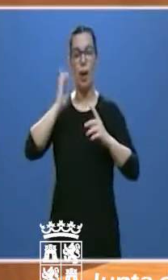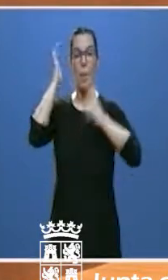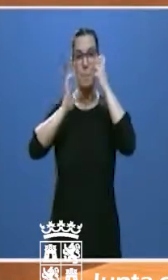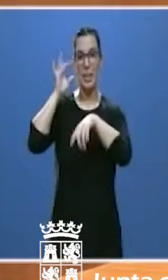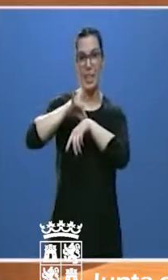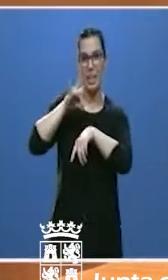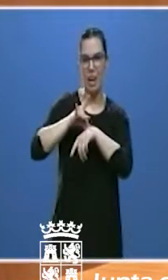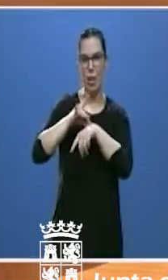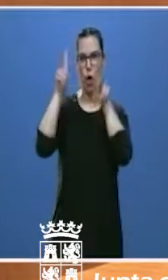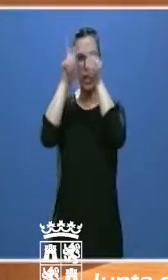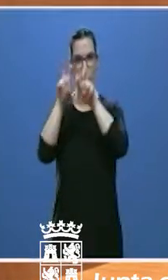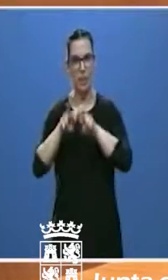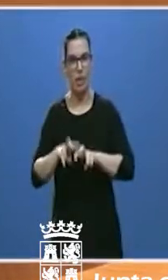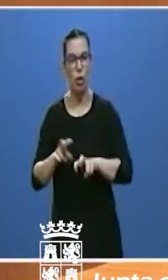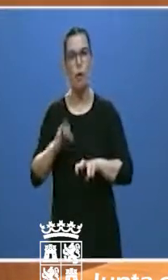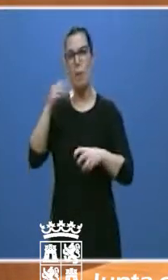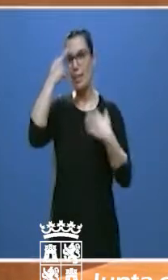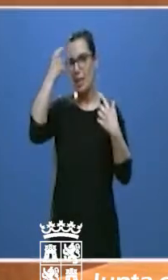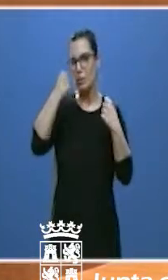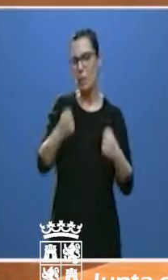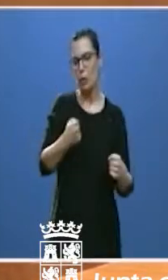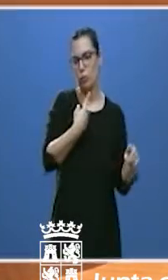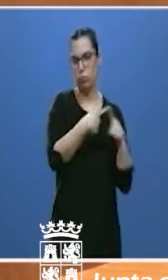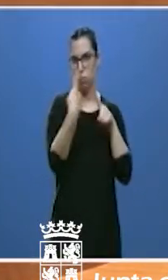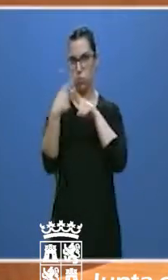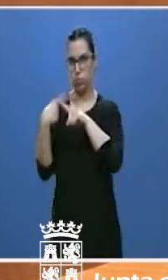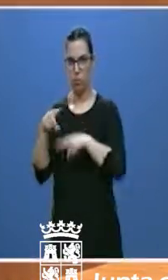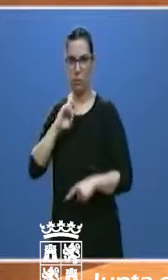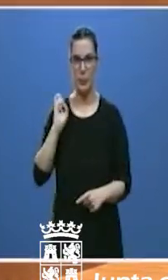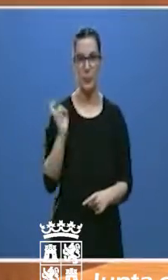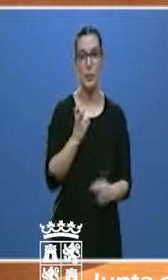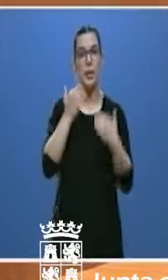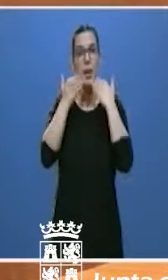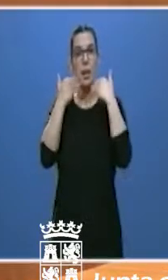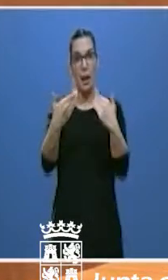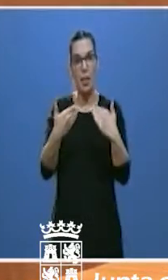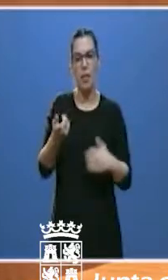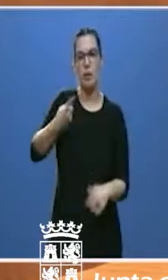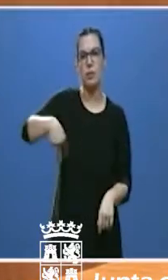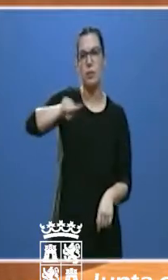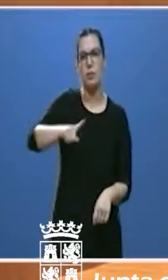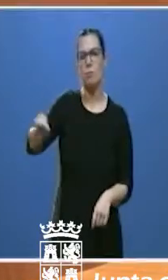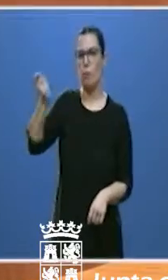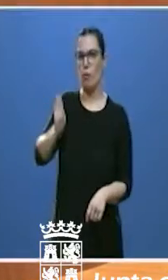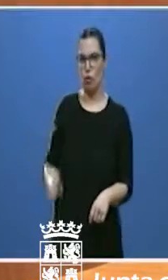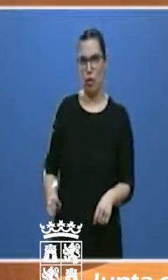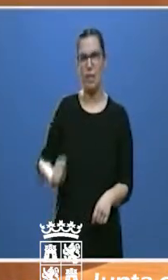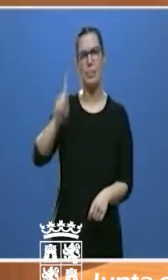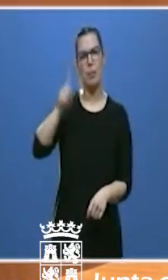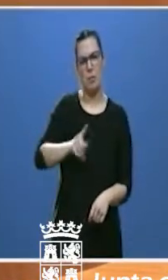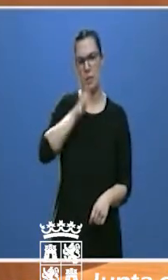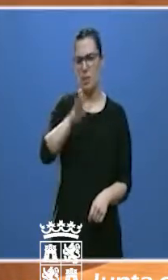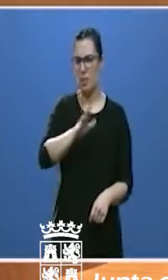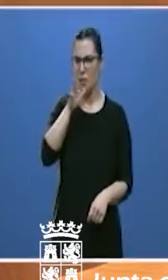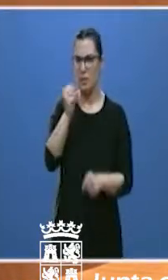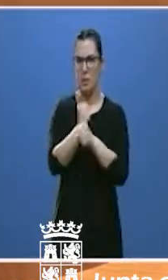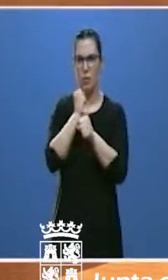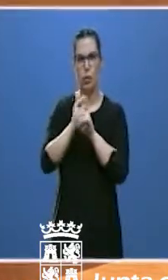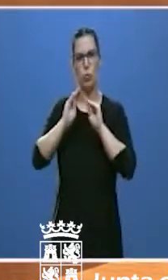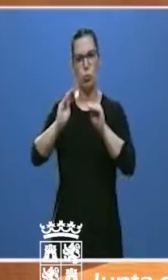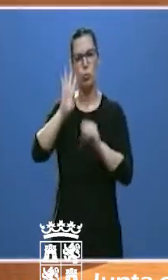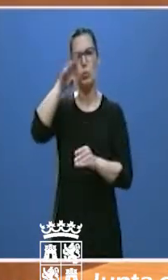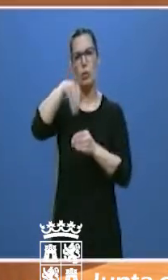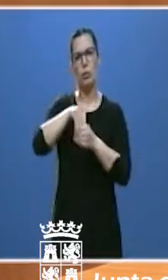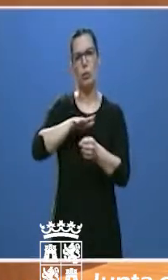investigadores y expertos de distintas ramas. Gracias a los profesionales igualmente extraordinarios de nuestros